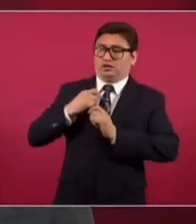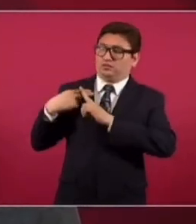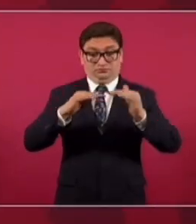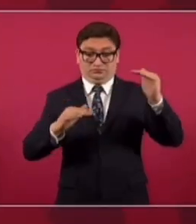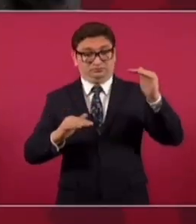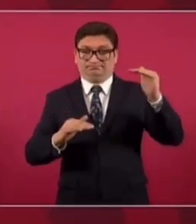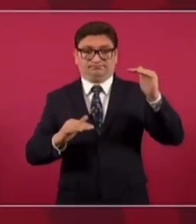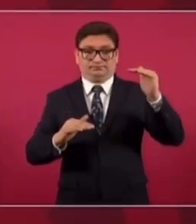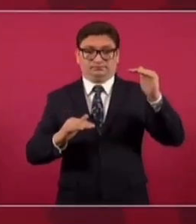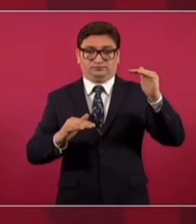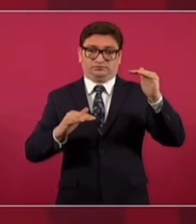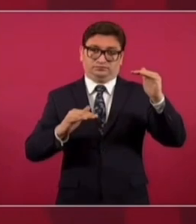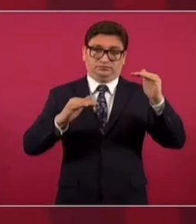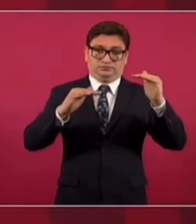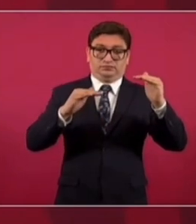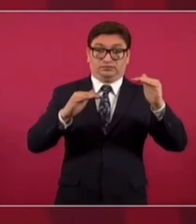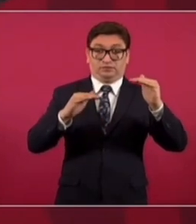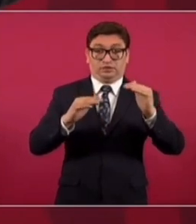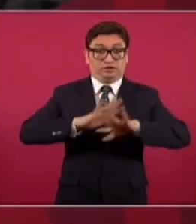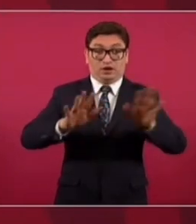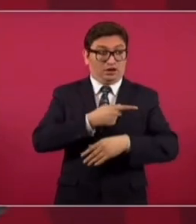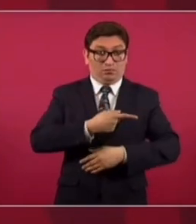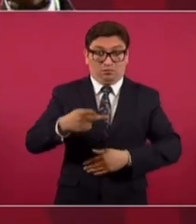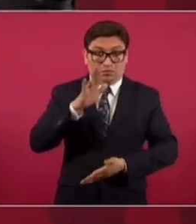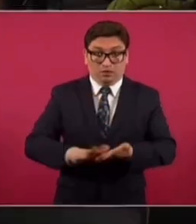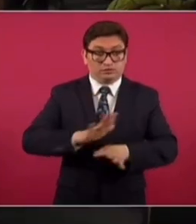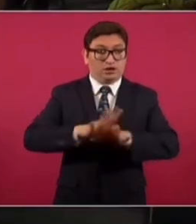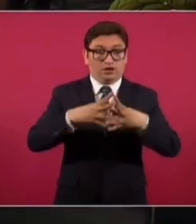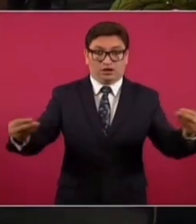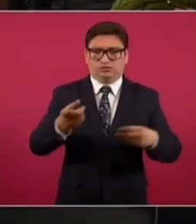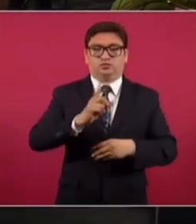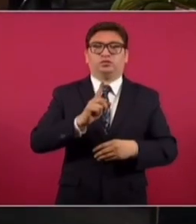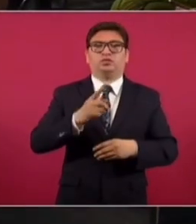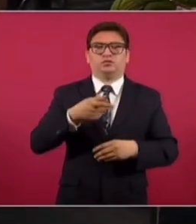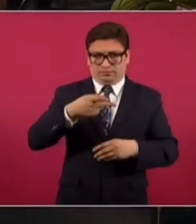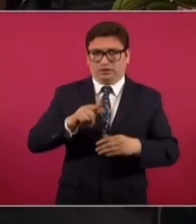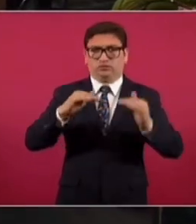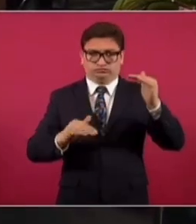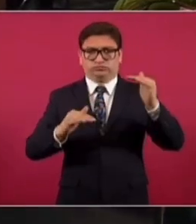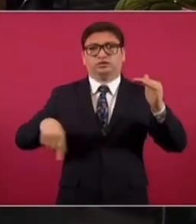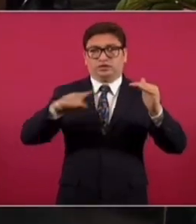pandemia. No quiere decir que ya salieron de pobres, pero ya no se siguen empobreciendo.